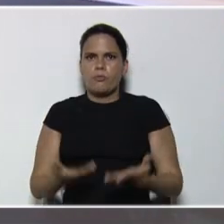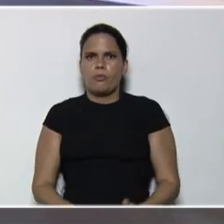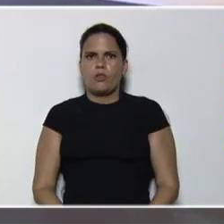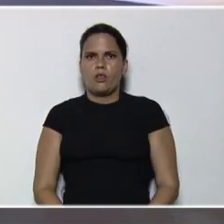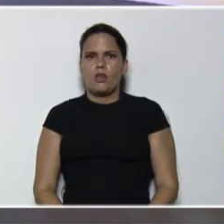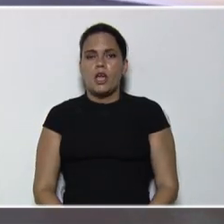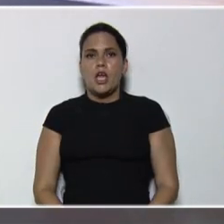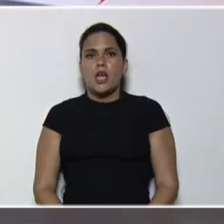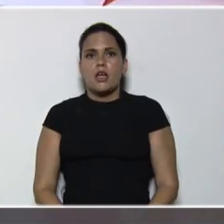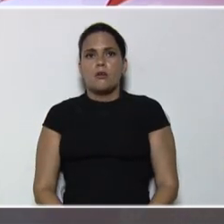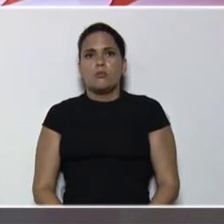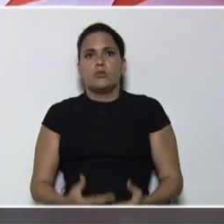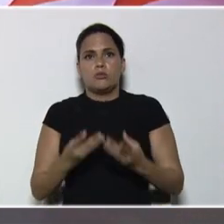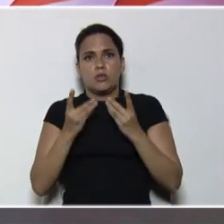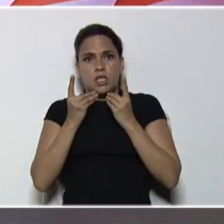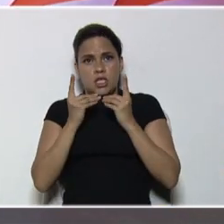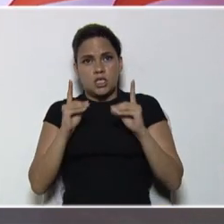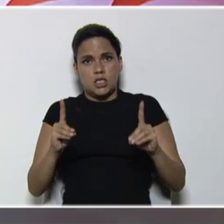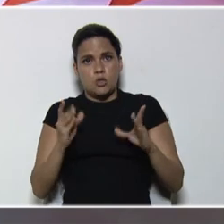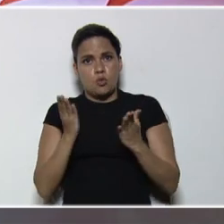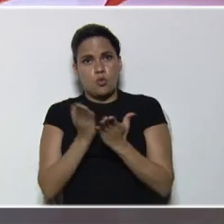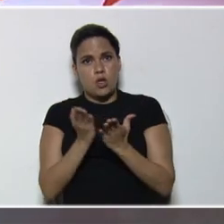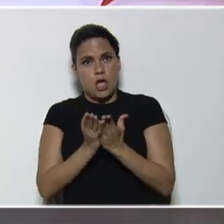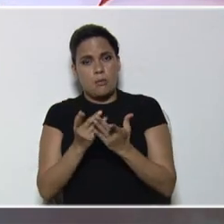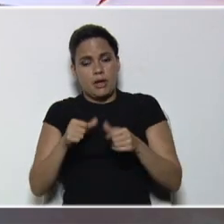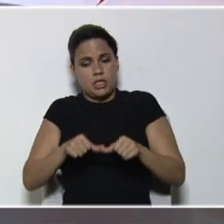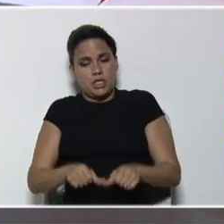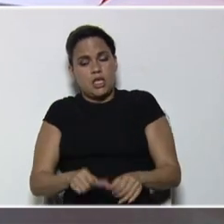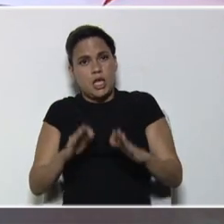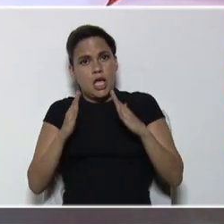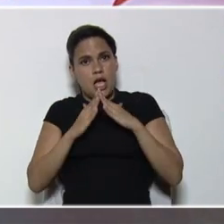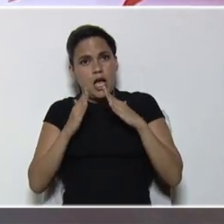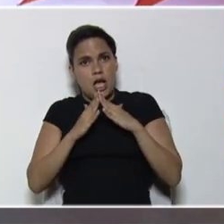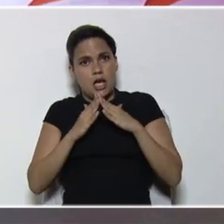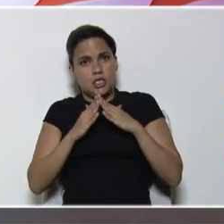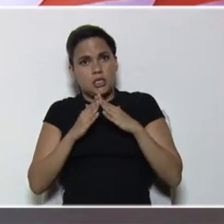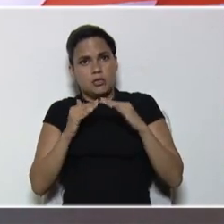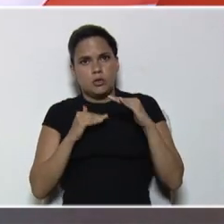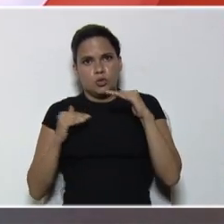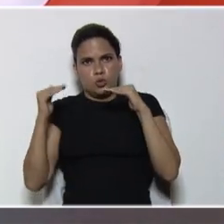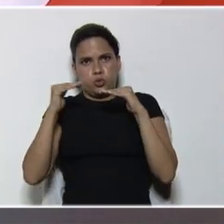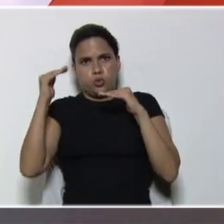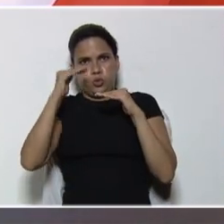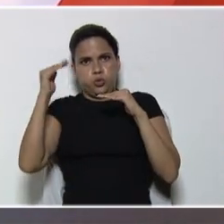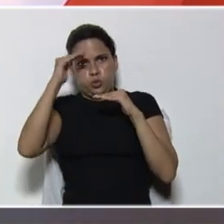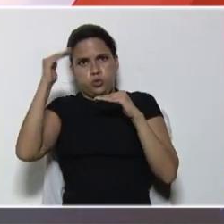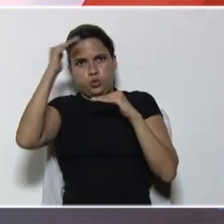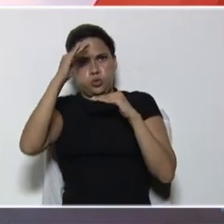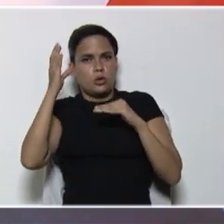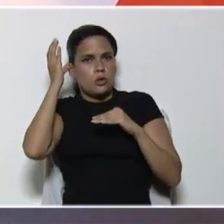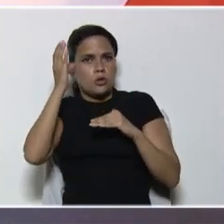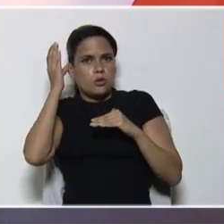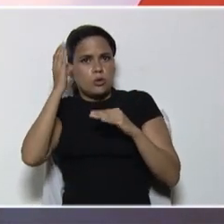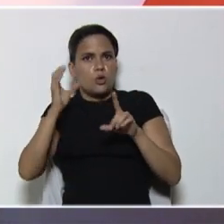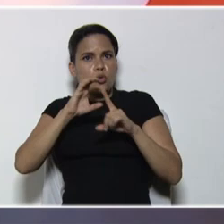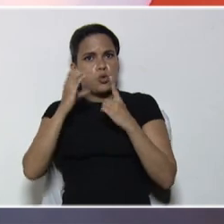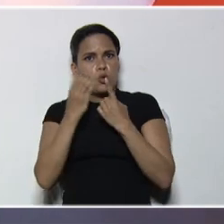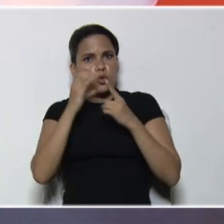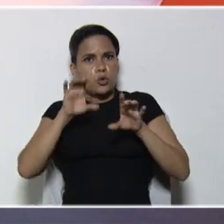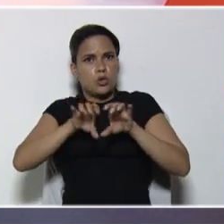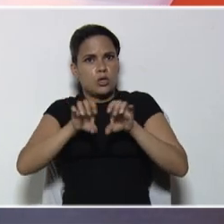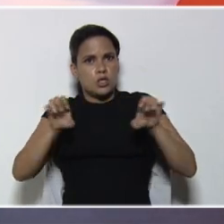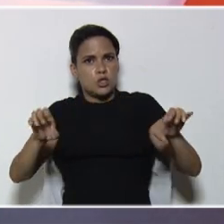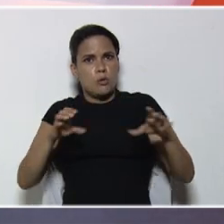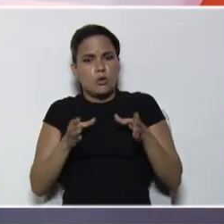hemos decidido cuidarlos, para que se queden en casa, aumentando sus conocimientos, su educación, y su cultura, y por eso, el